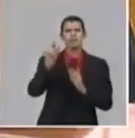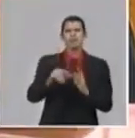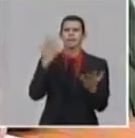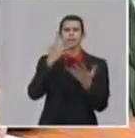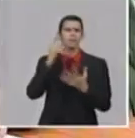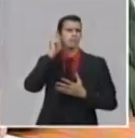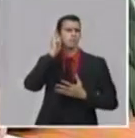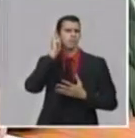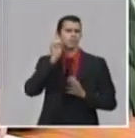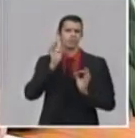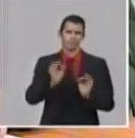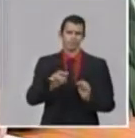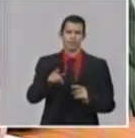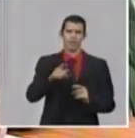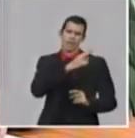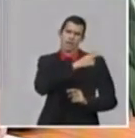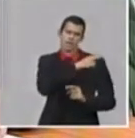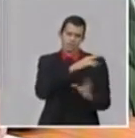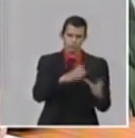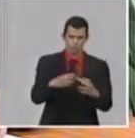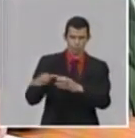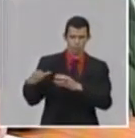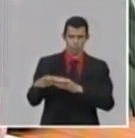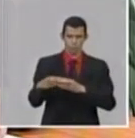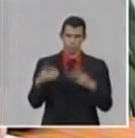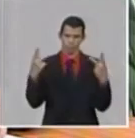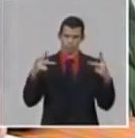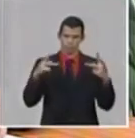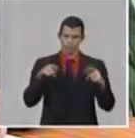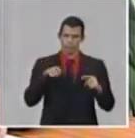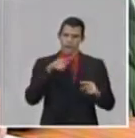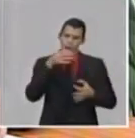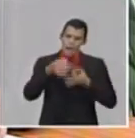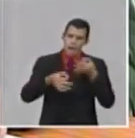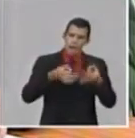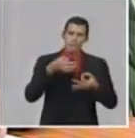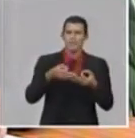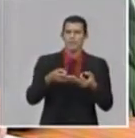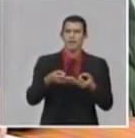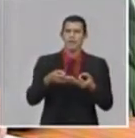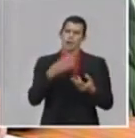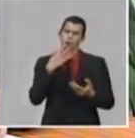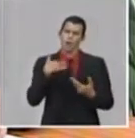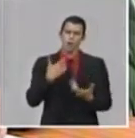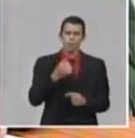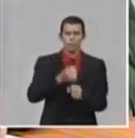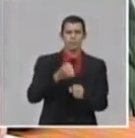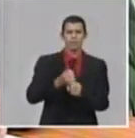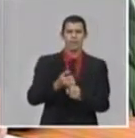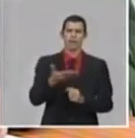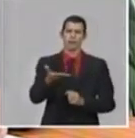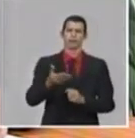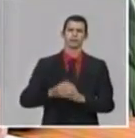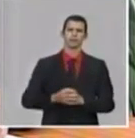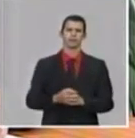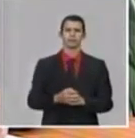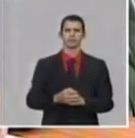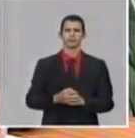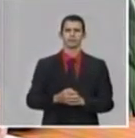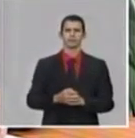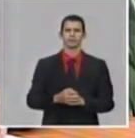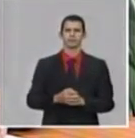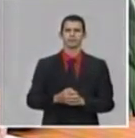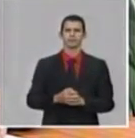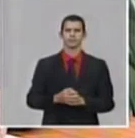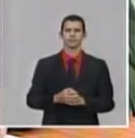María del Carmen Domínguez Horta, que es la jefa de este proyecto y que hoy está aquí con nosotros pensando en cómo seguir